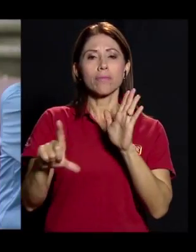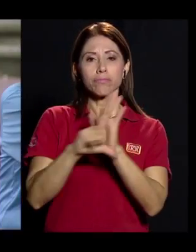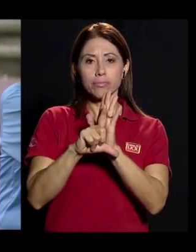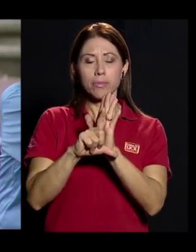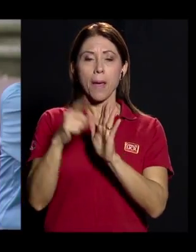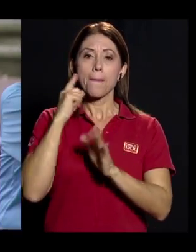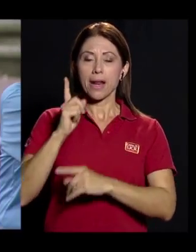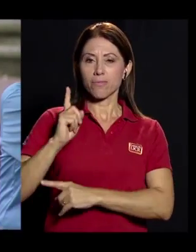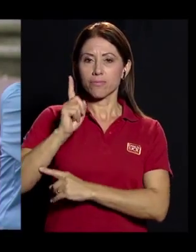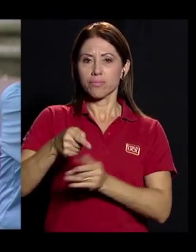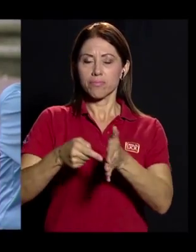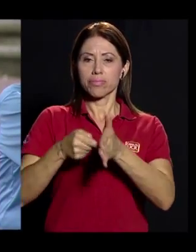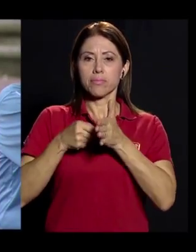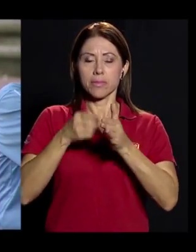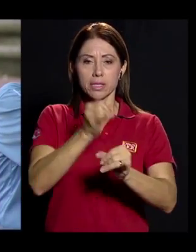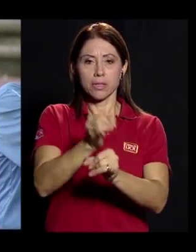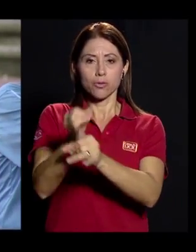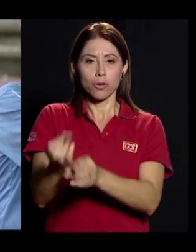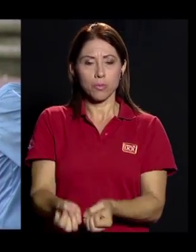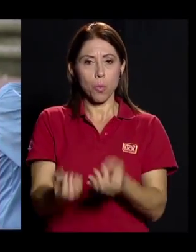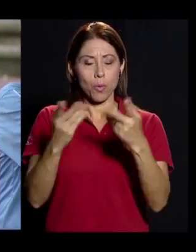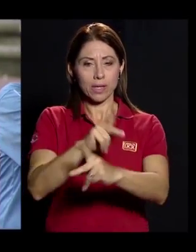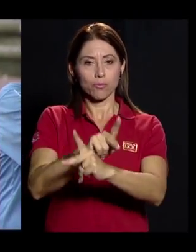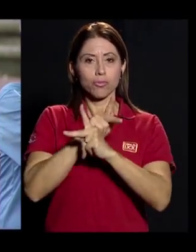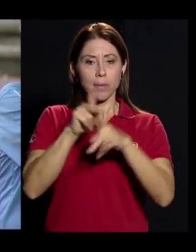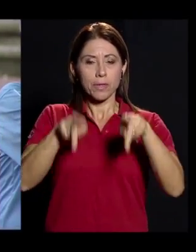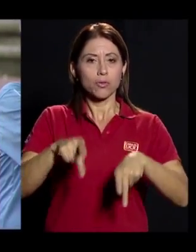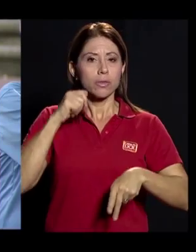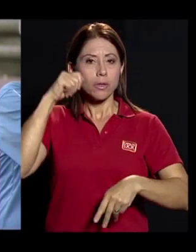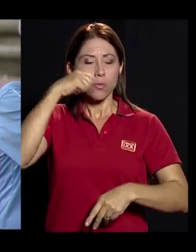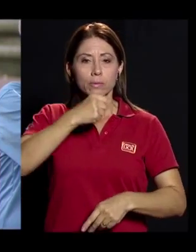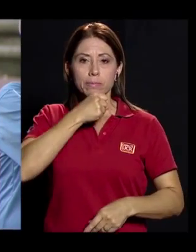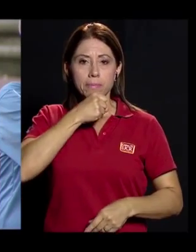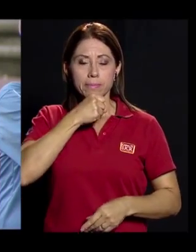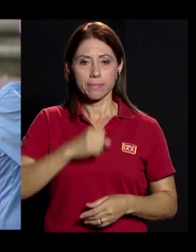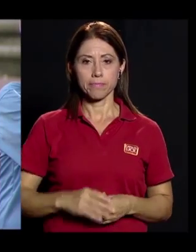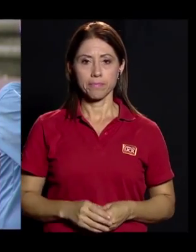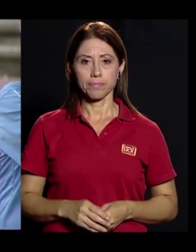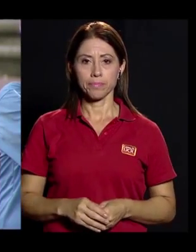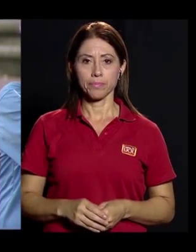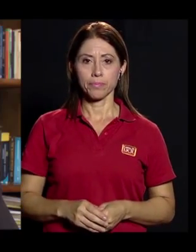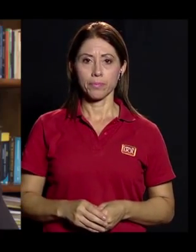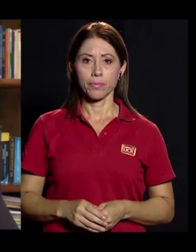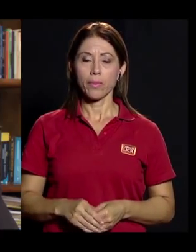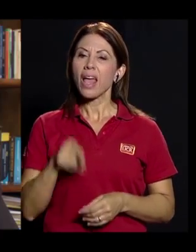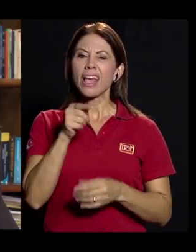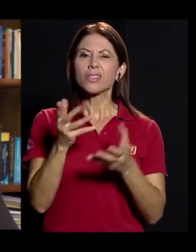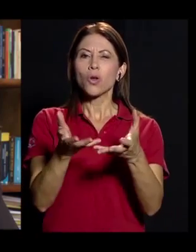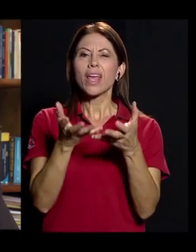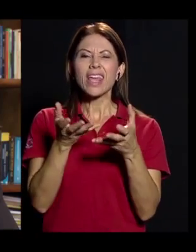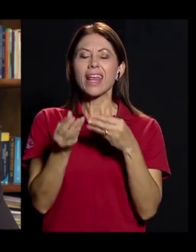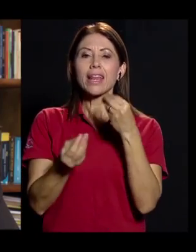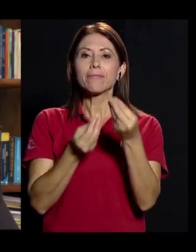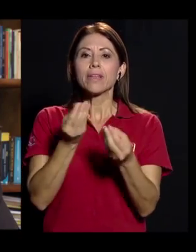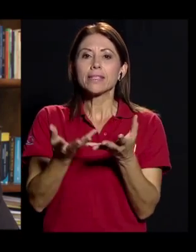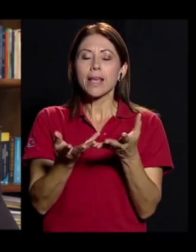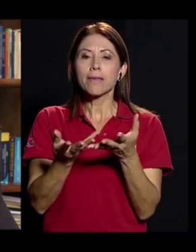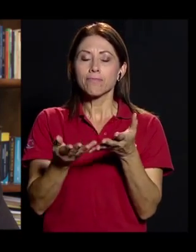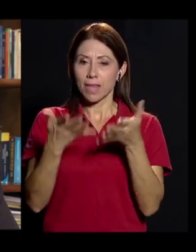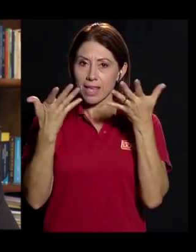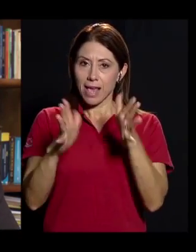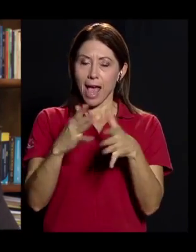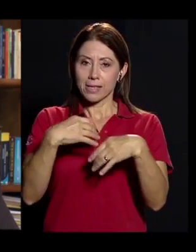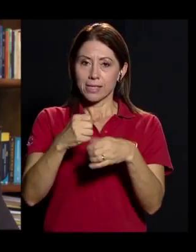jurídico que exija a entidades estatales la protección de las personas adultas mayores. lo que quiere hacer lo queremos